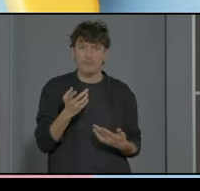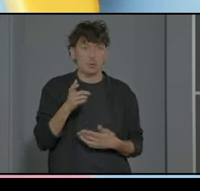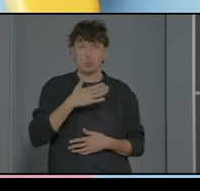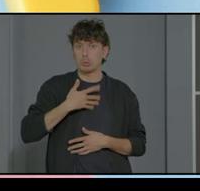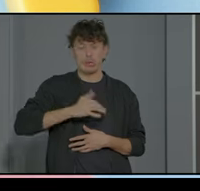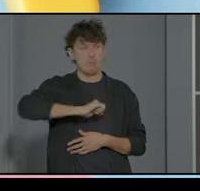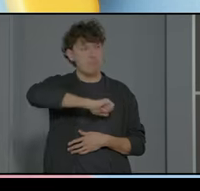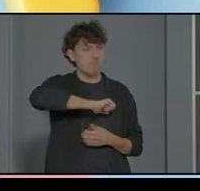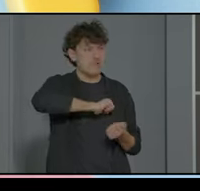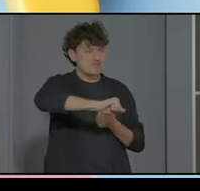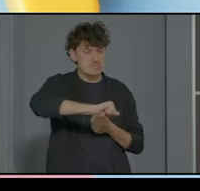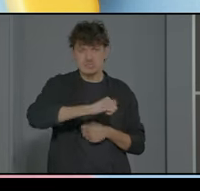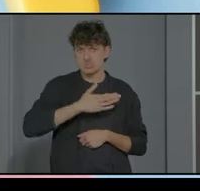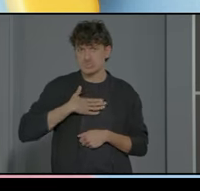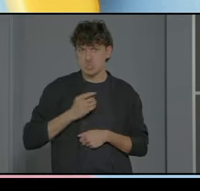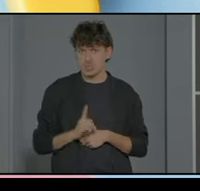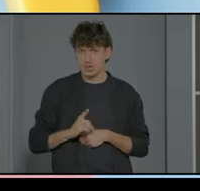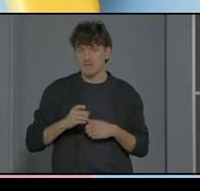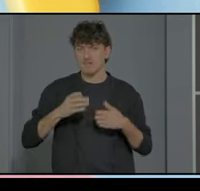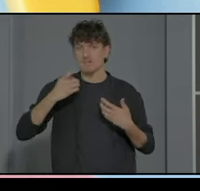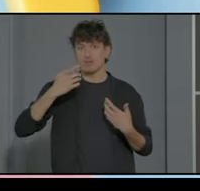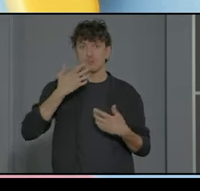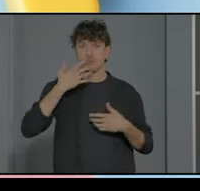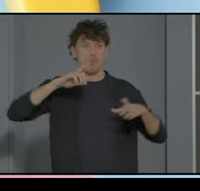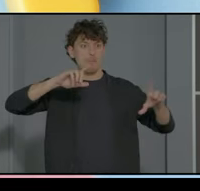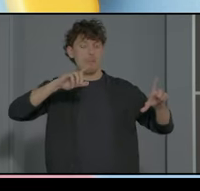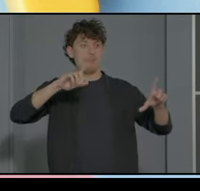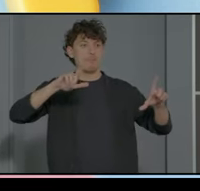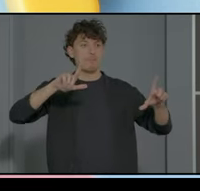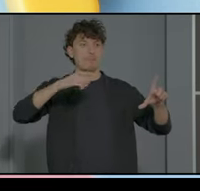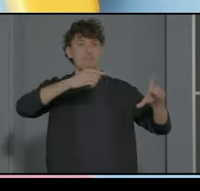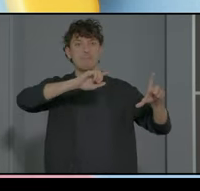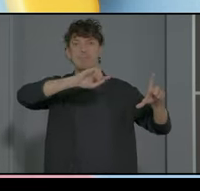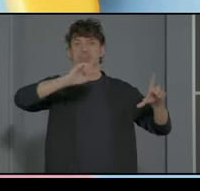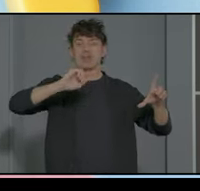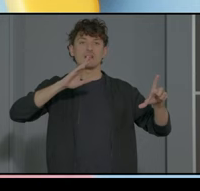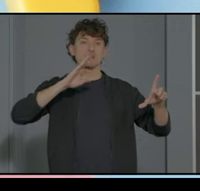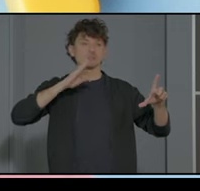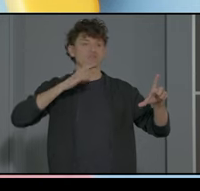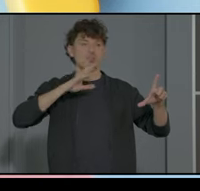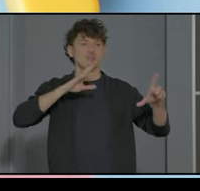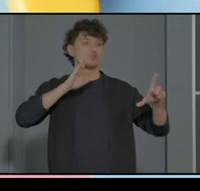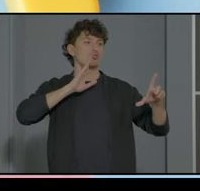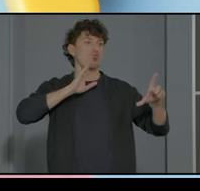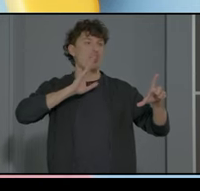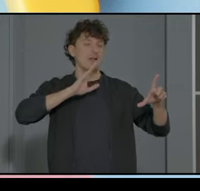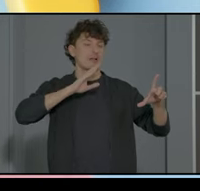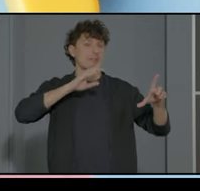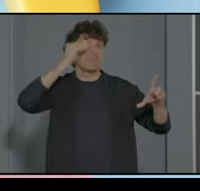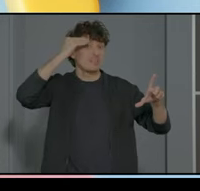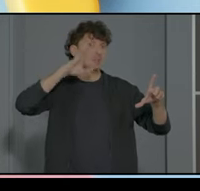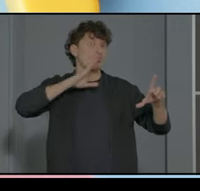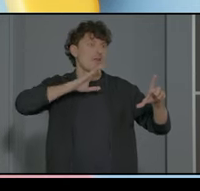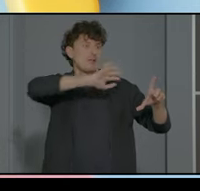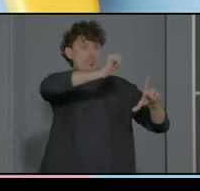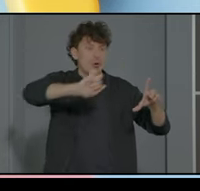una inflexidad cognitiva importante y no entiende que una pizarra está sucia y no termina la tarea la tiene que borrar la ventana está cerrada la ventana